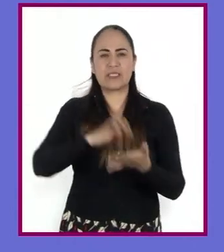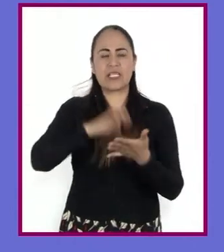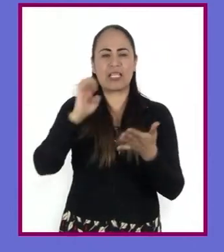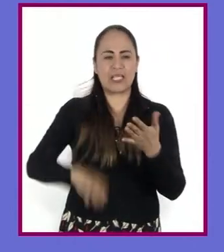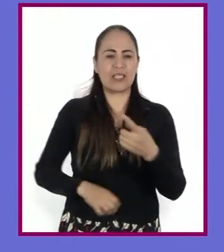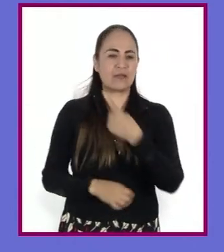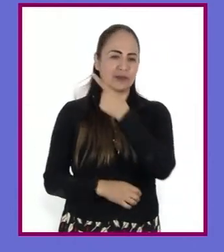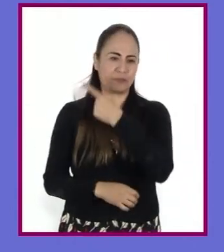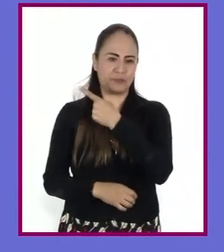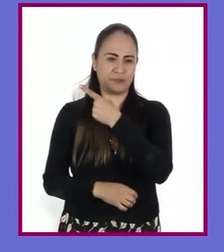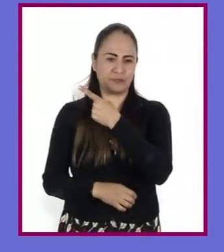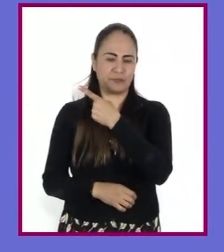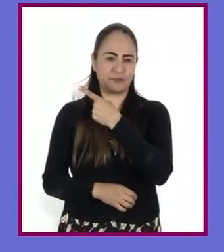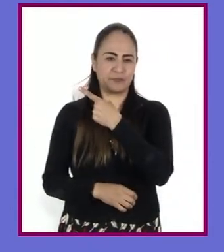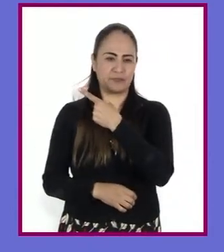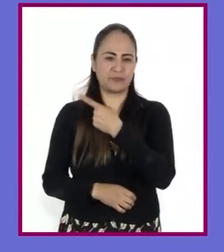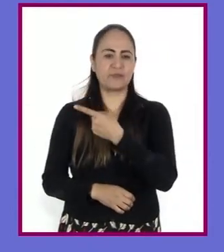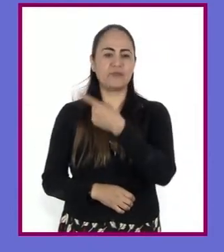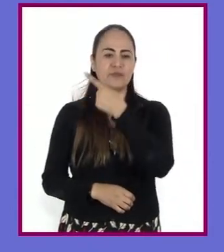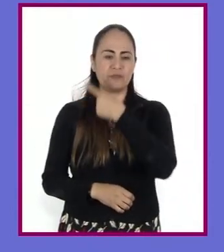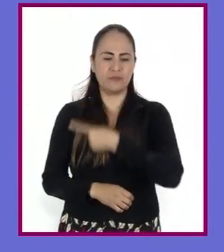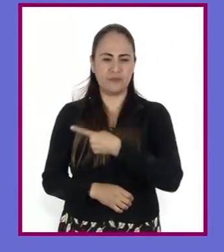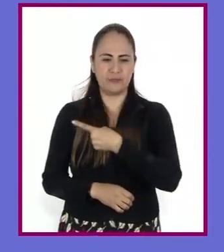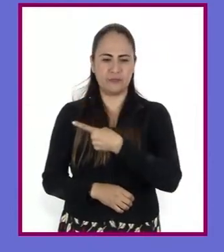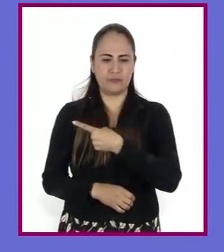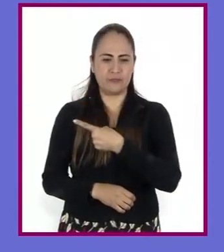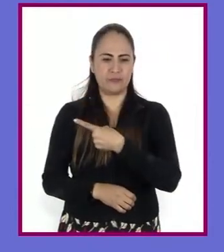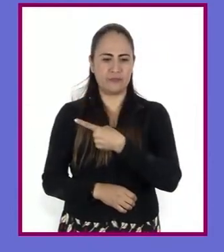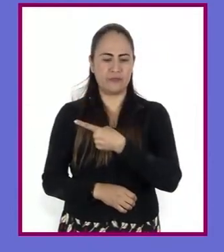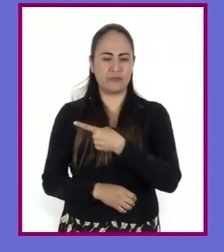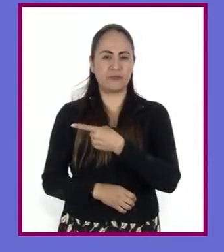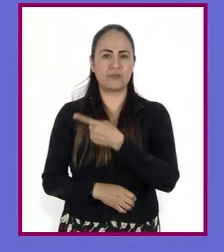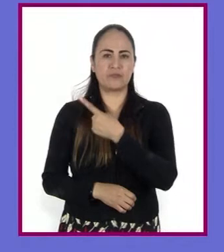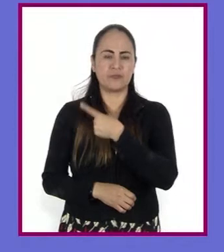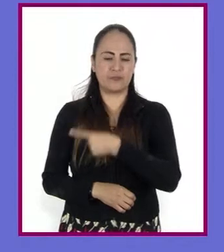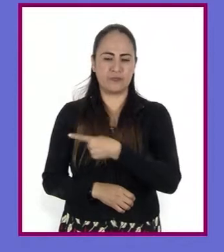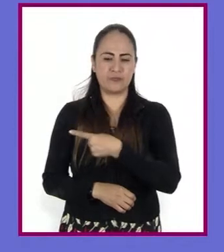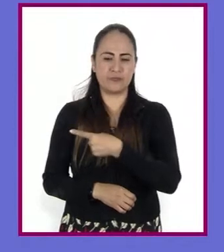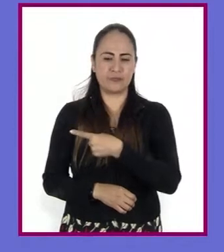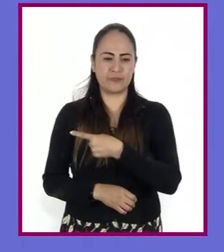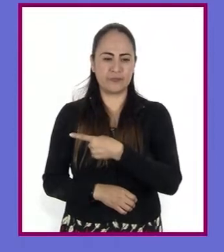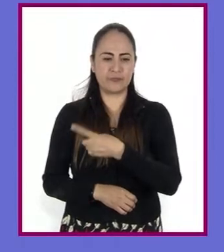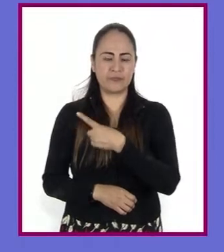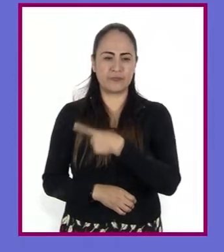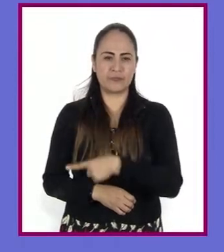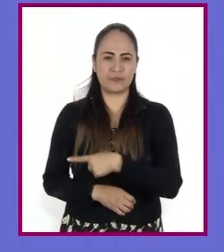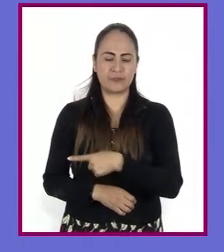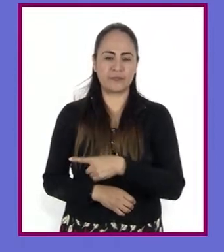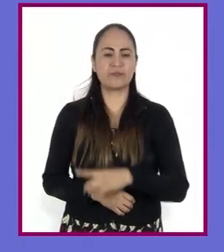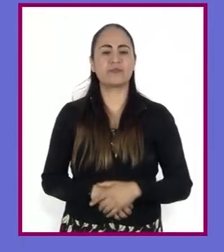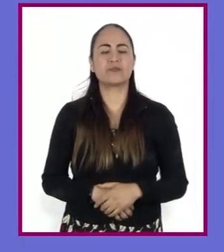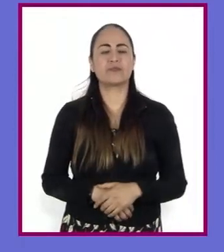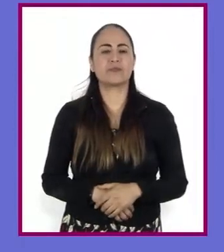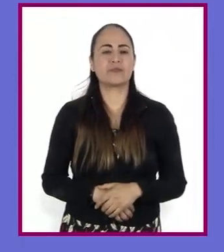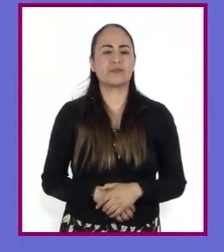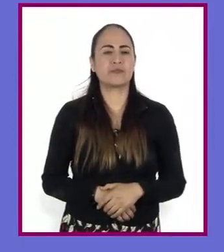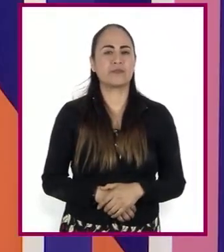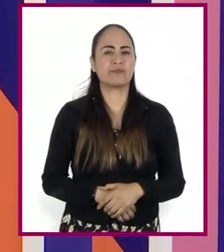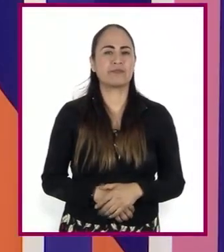conectores son, así como, como es el caso, en efecto, en otras palabras.